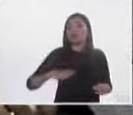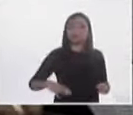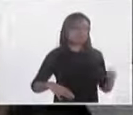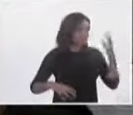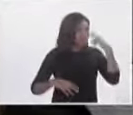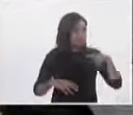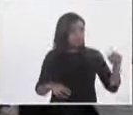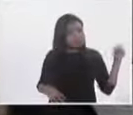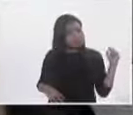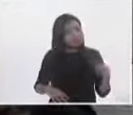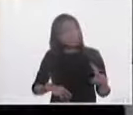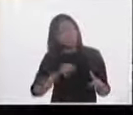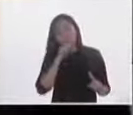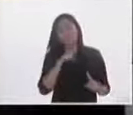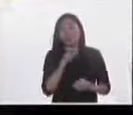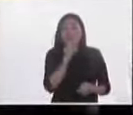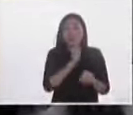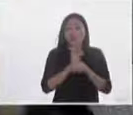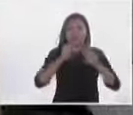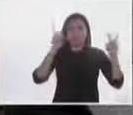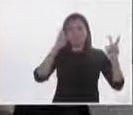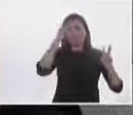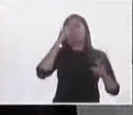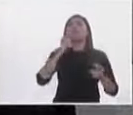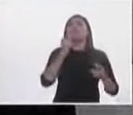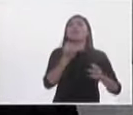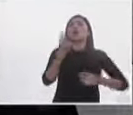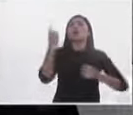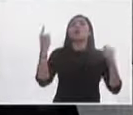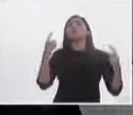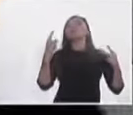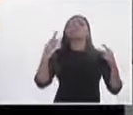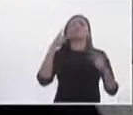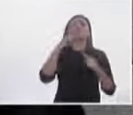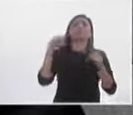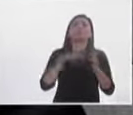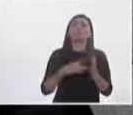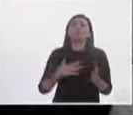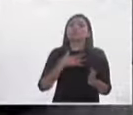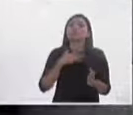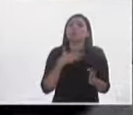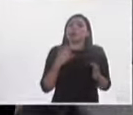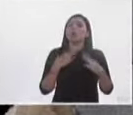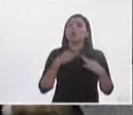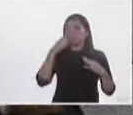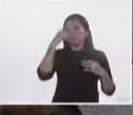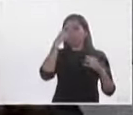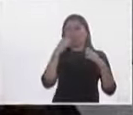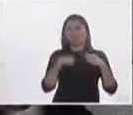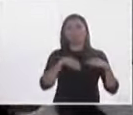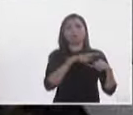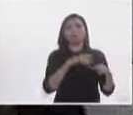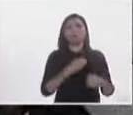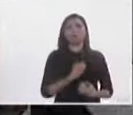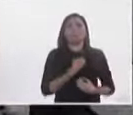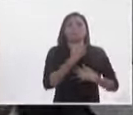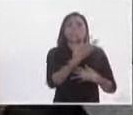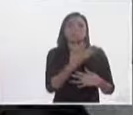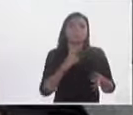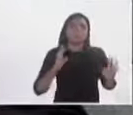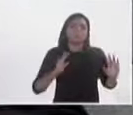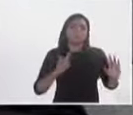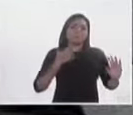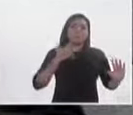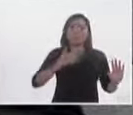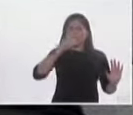complementar, pero el tema de que hoy algunos partidos políticos lograron conformarse con el apoyo ciudadano para hacer una expresión creo que es válido para